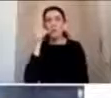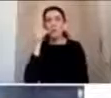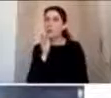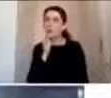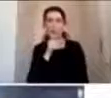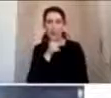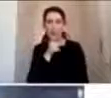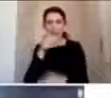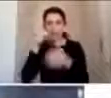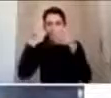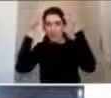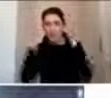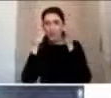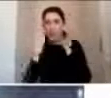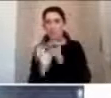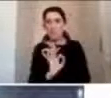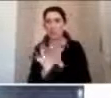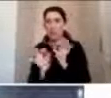indefenso.